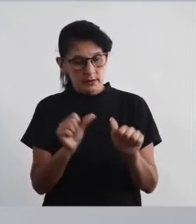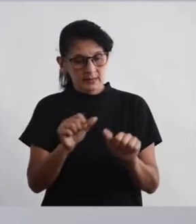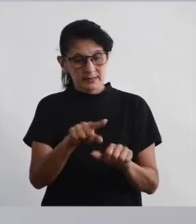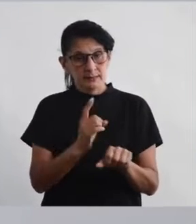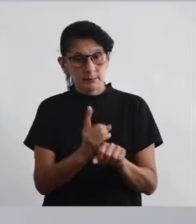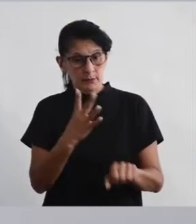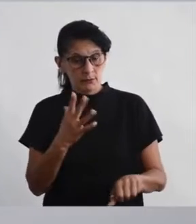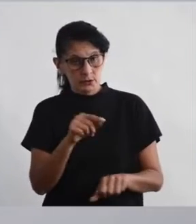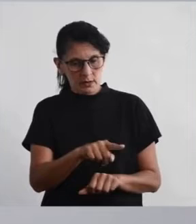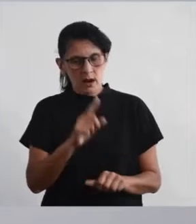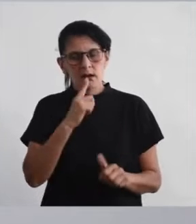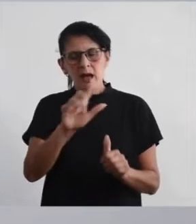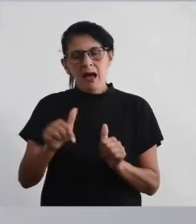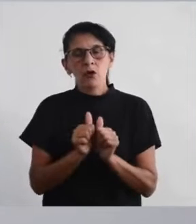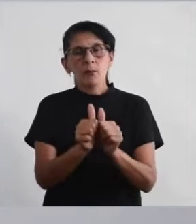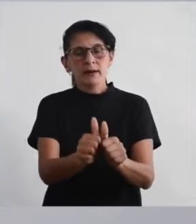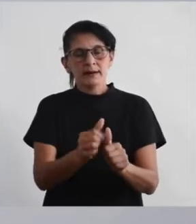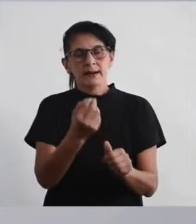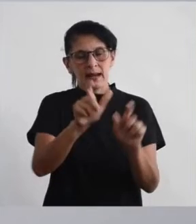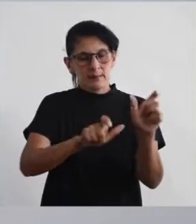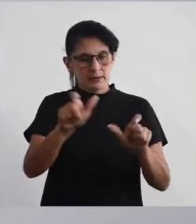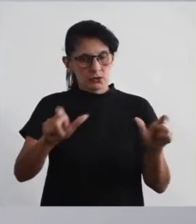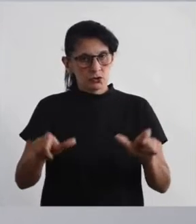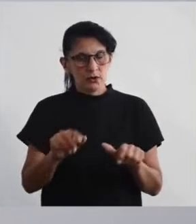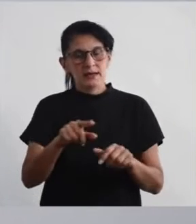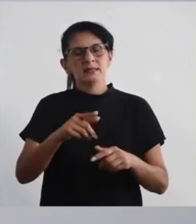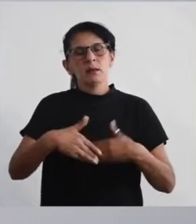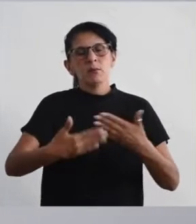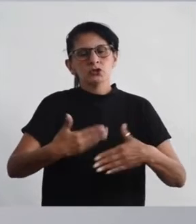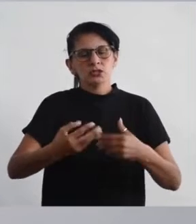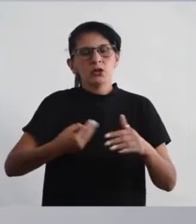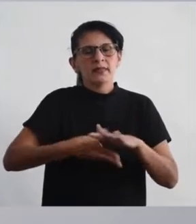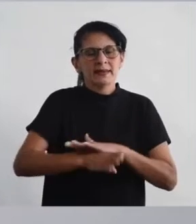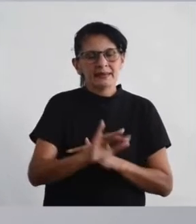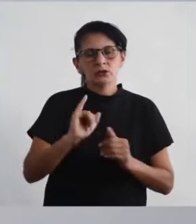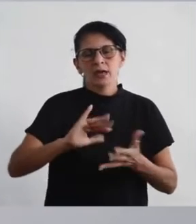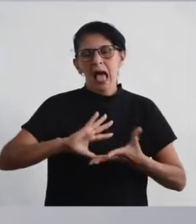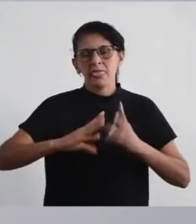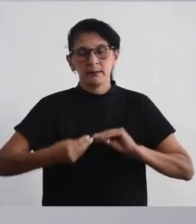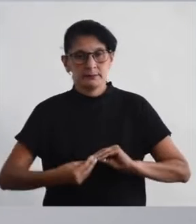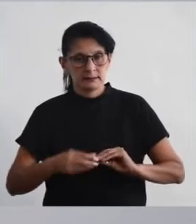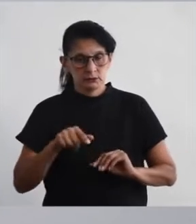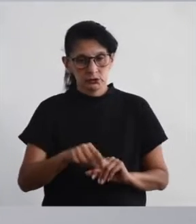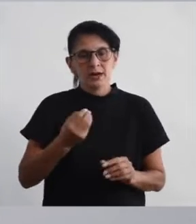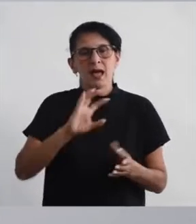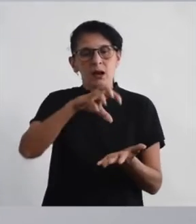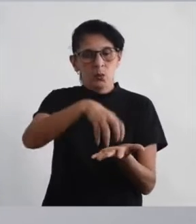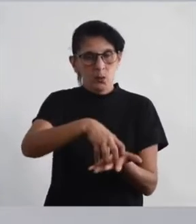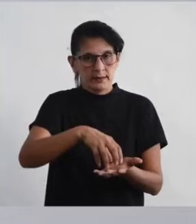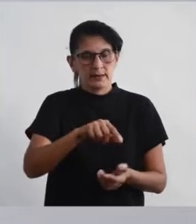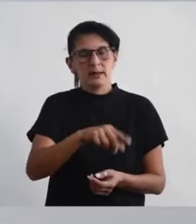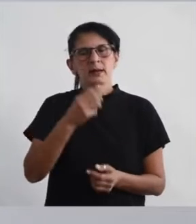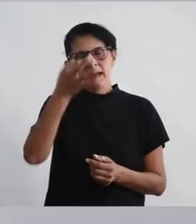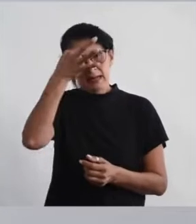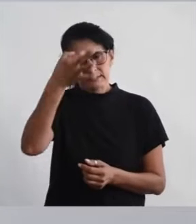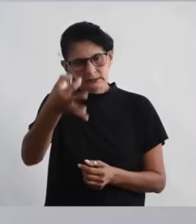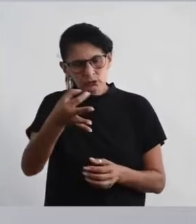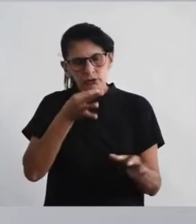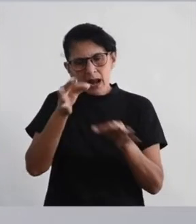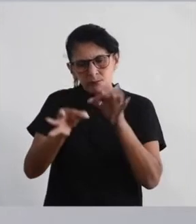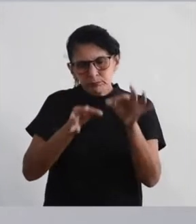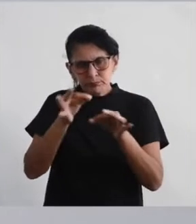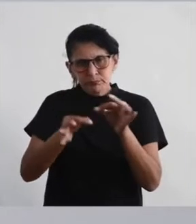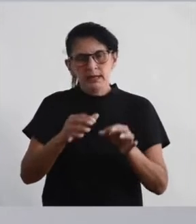profesional son acompañar a las personas residentes en su proceso de ingreso y adaptación al establecimiento, asesorar